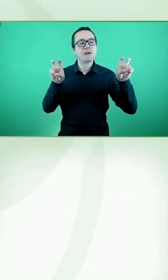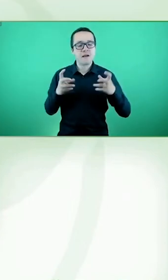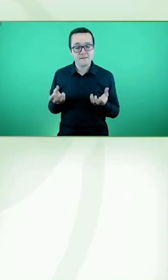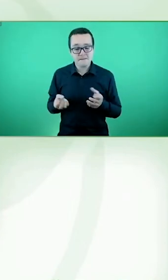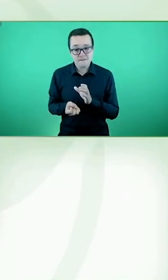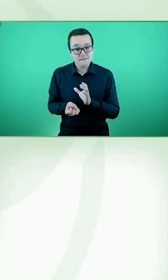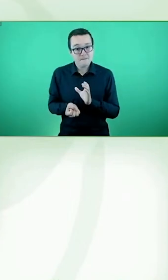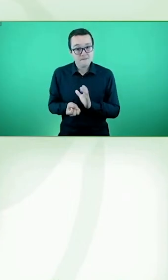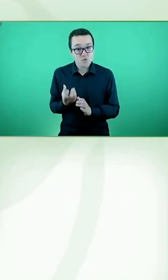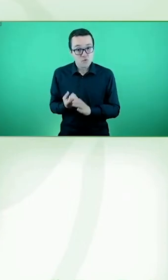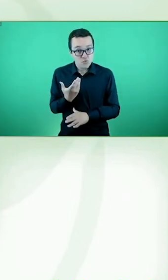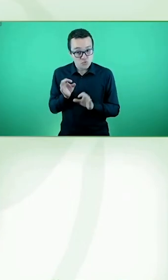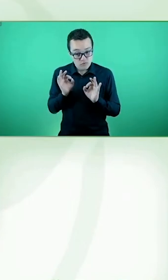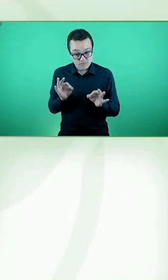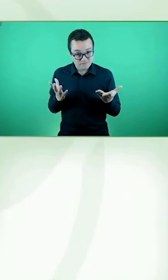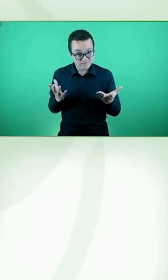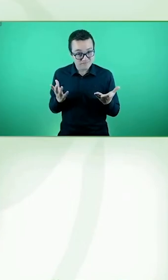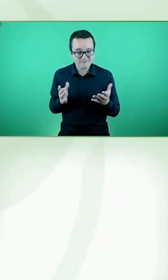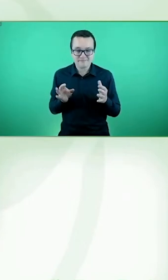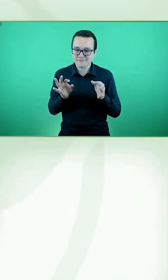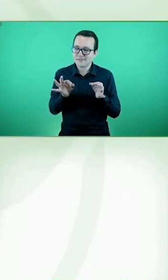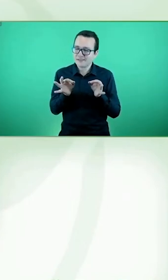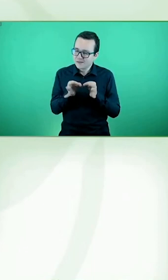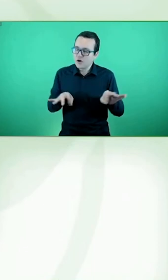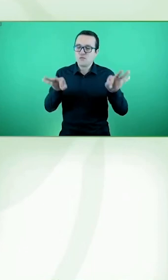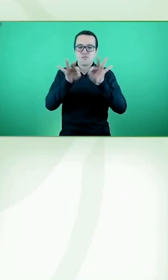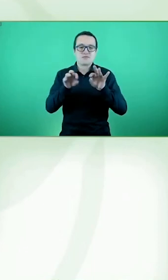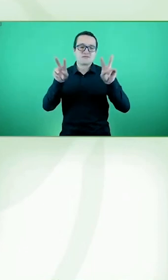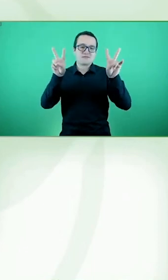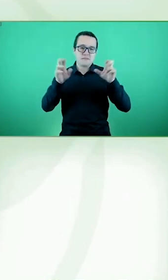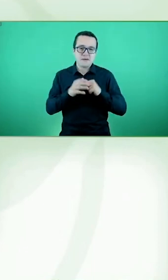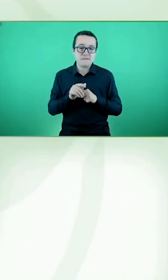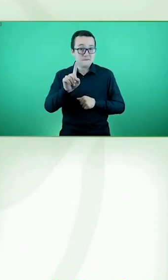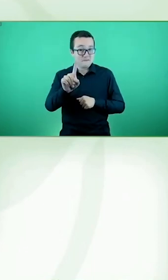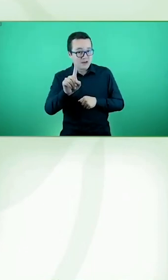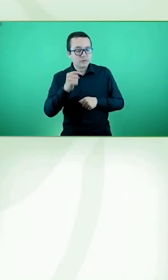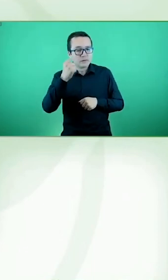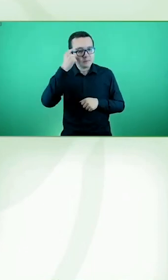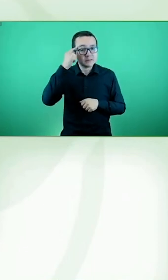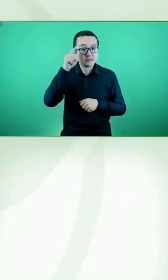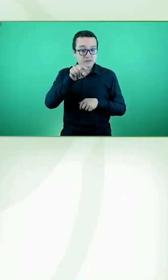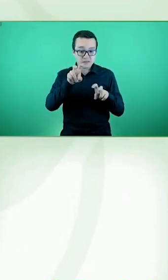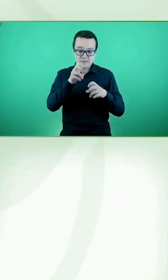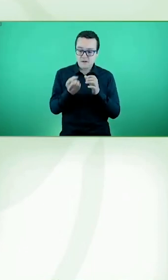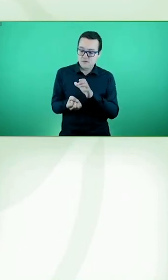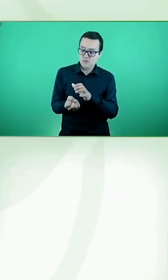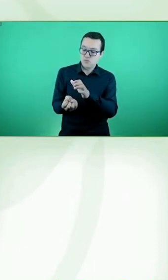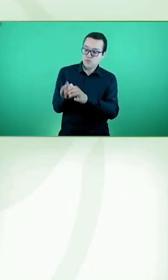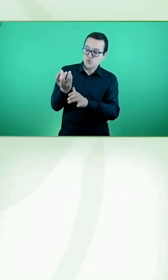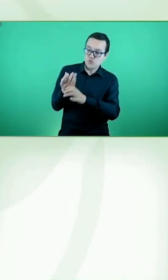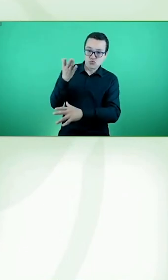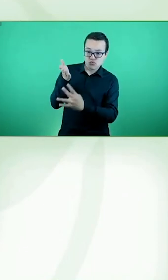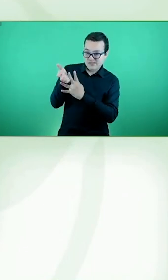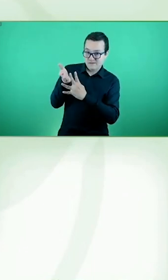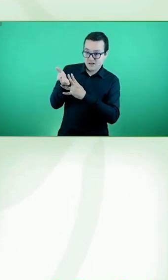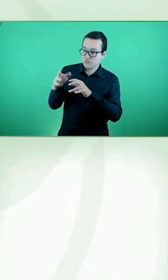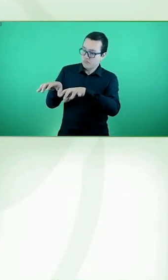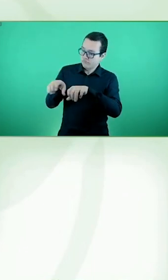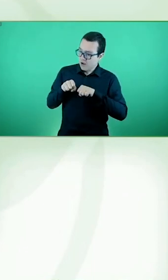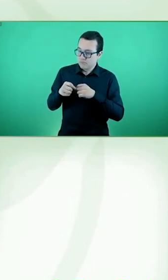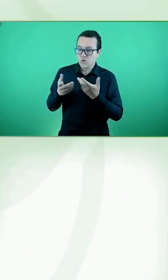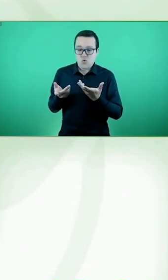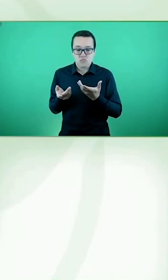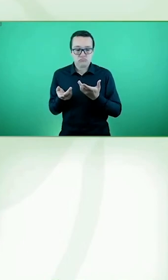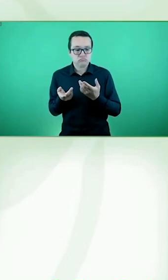me gustaría hacer una precisión, porque creo que esta accesibilidad de los productos, la inclusividad de los productos hacia las personas con discapacidad